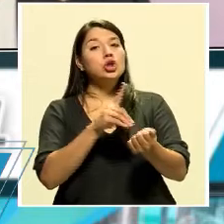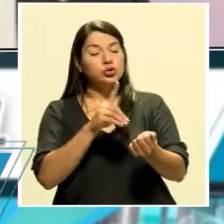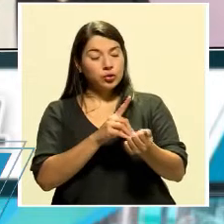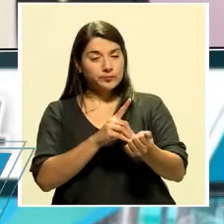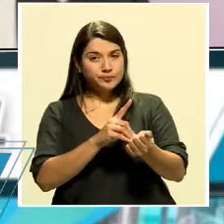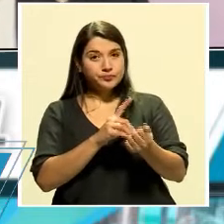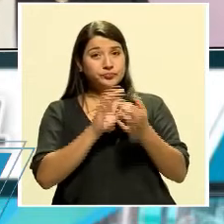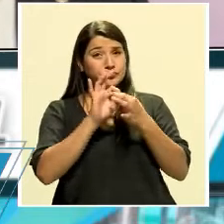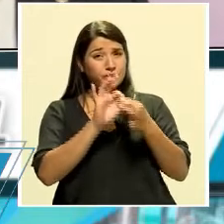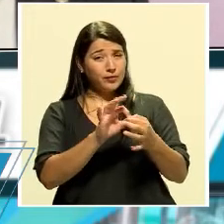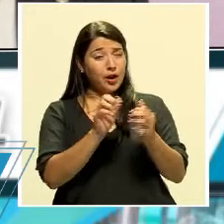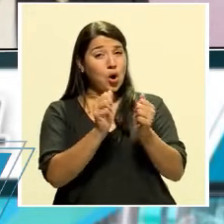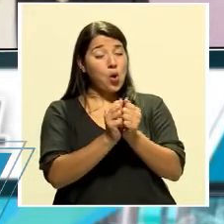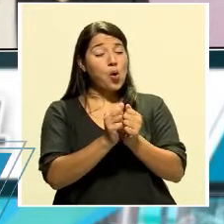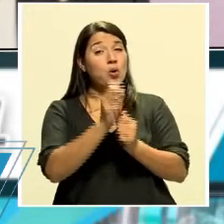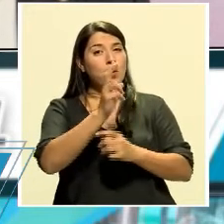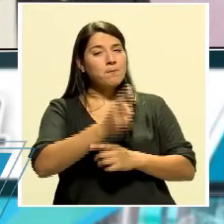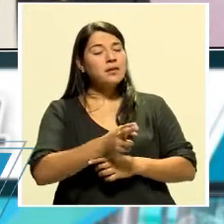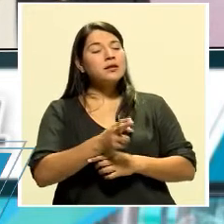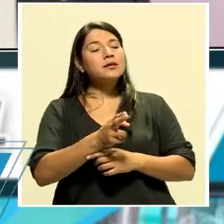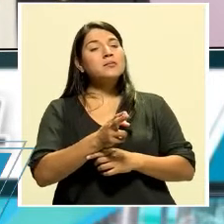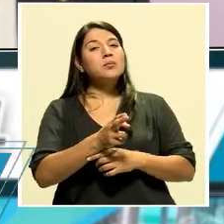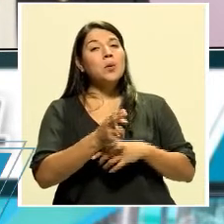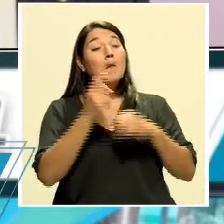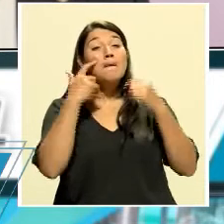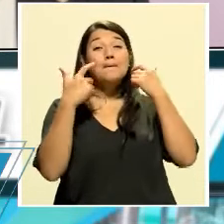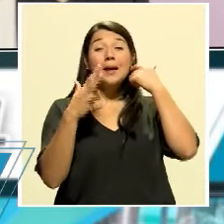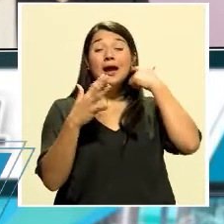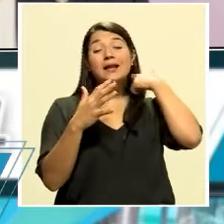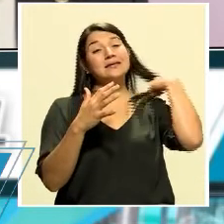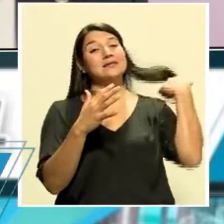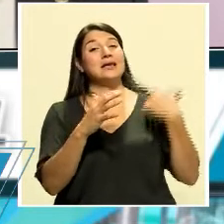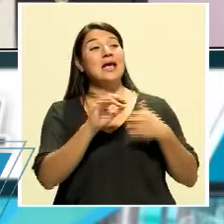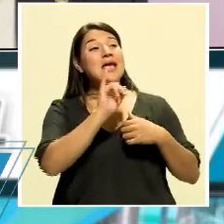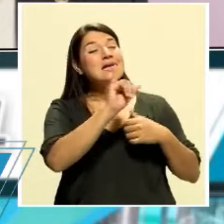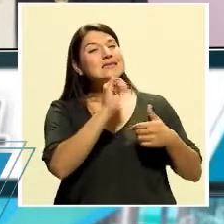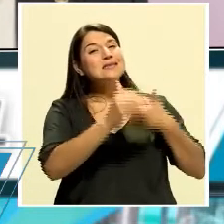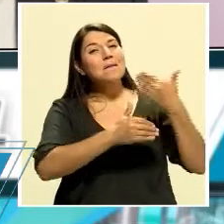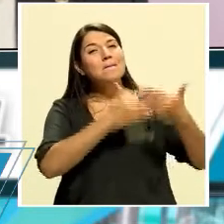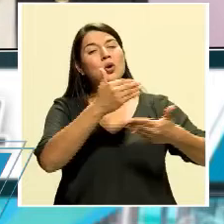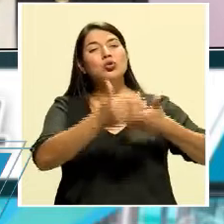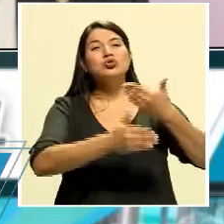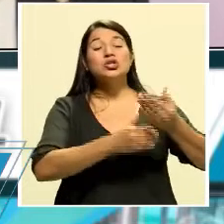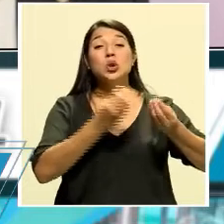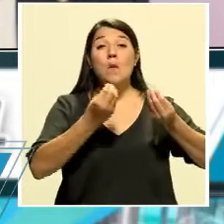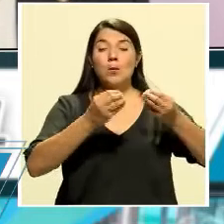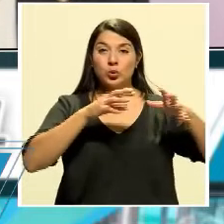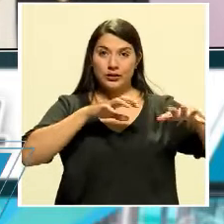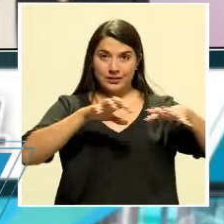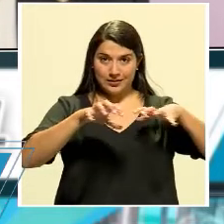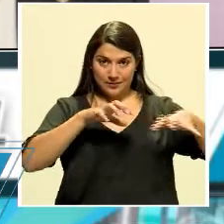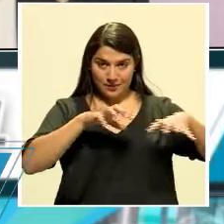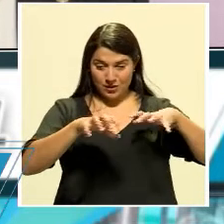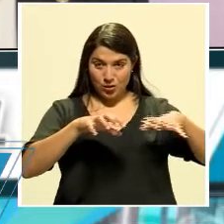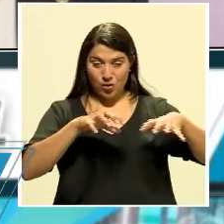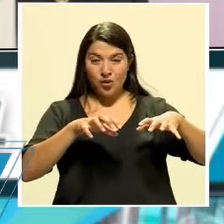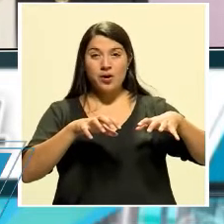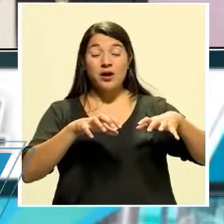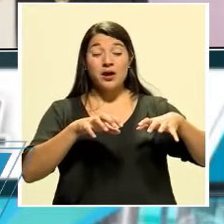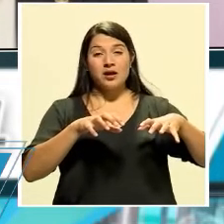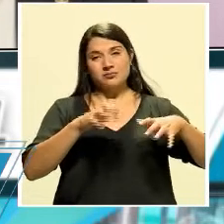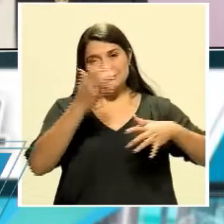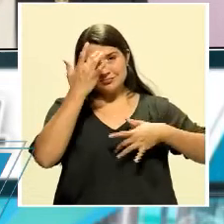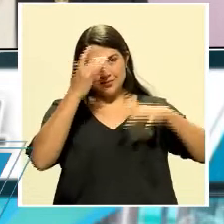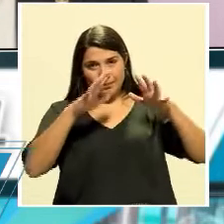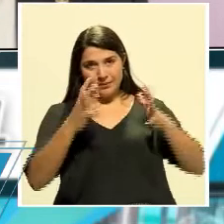línea una impresión que surge es que esto fue un proceso muy dinámico que tuvo una parte, esta pandemia